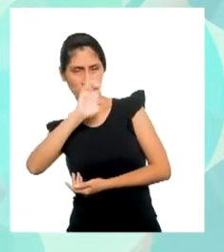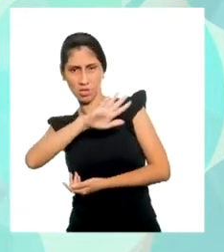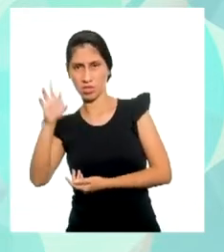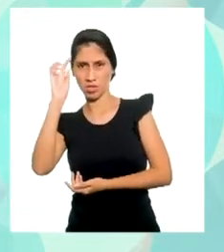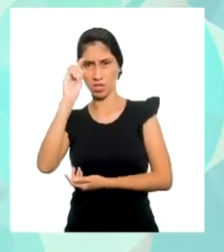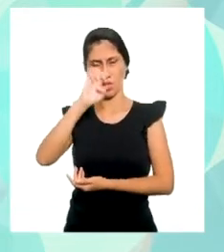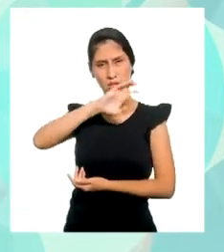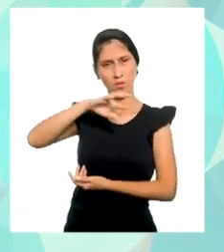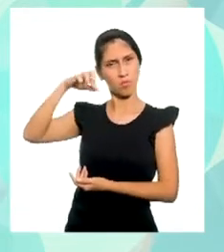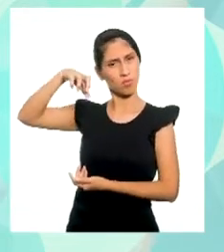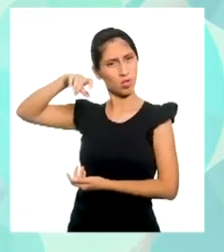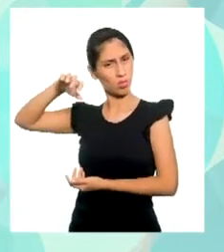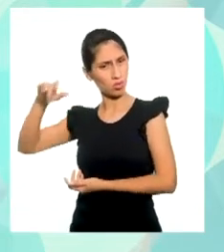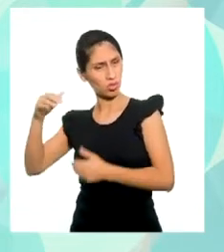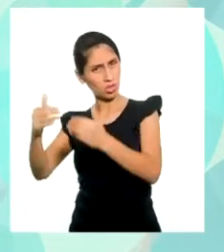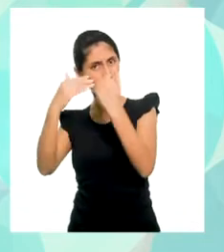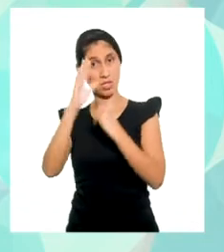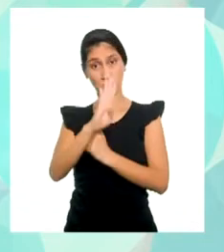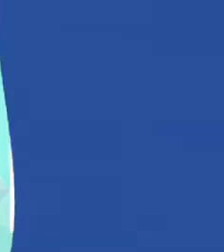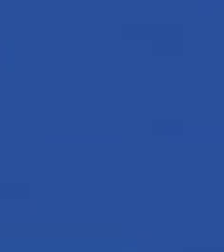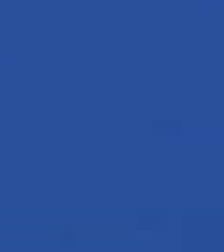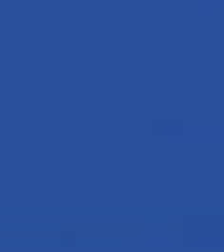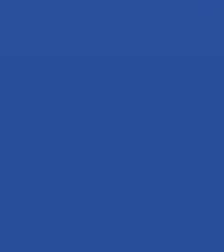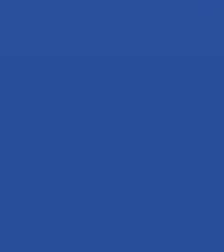ordenada en el origen de la función.